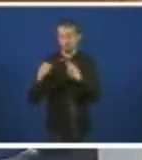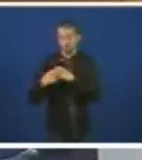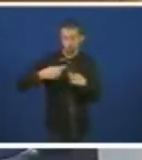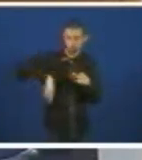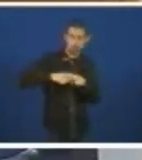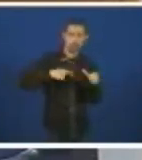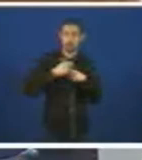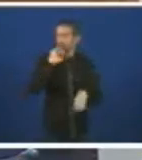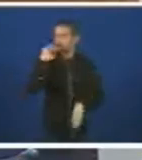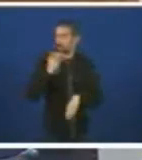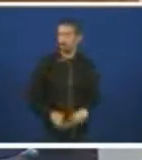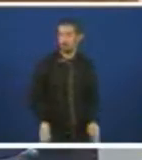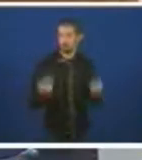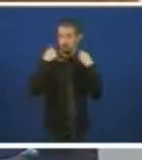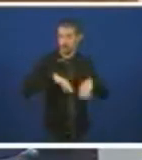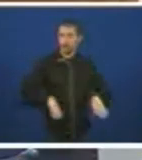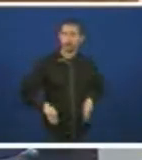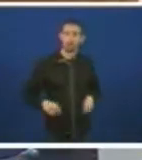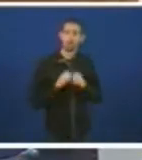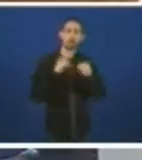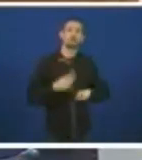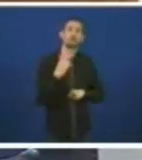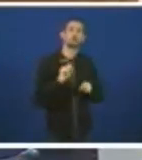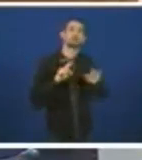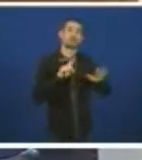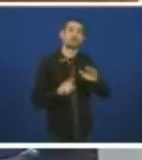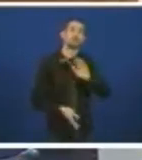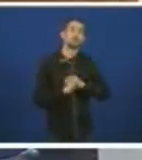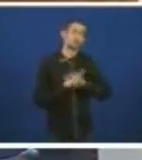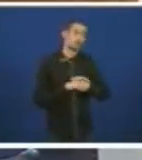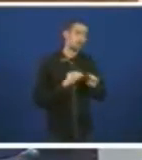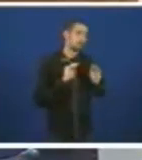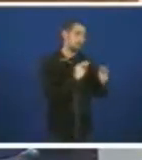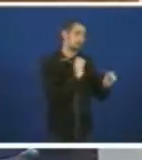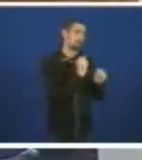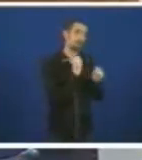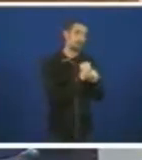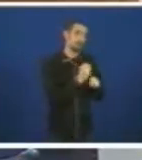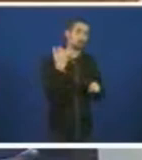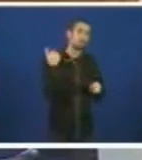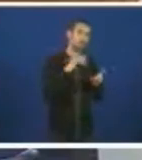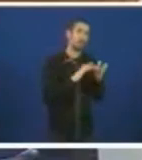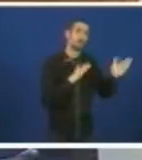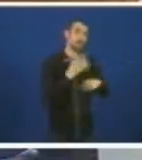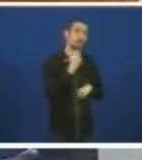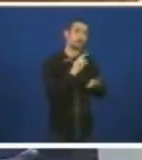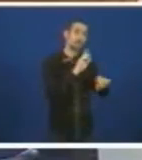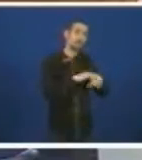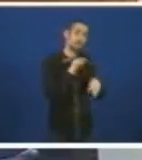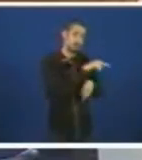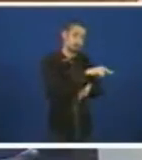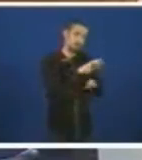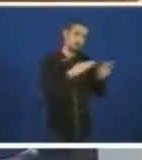acatamos e aceitamos o acordo de 2006 de manter a carga de traballo que había en 2006 para Povisa, incluso